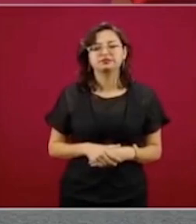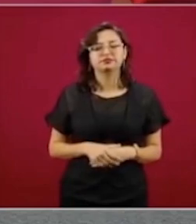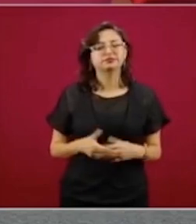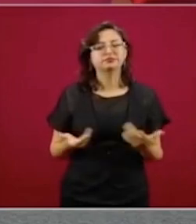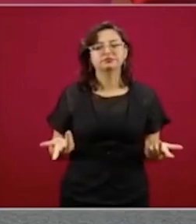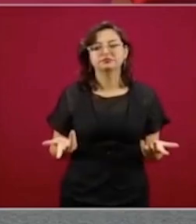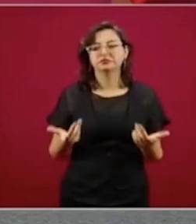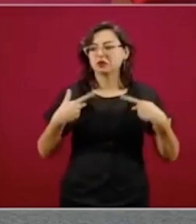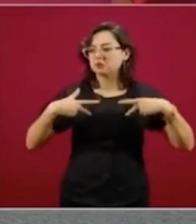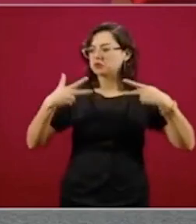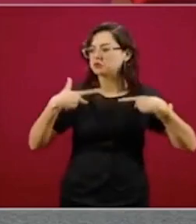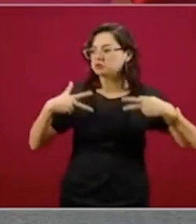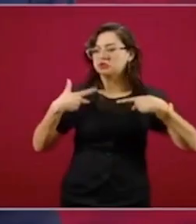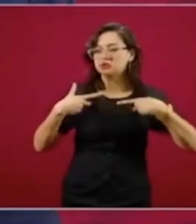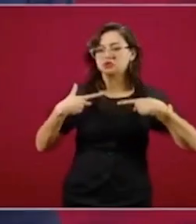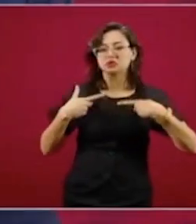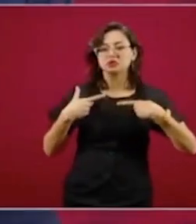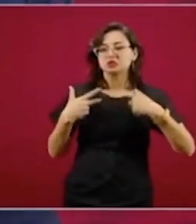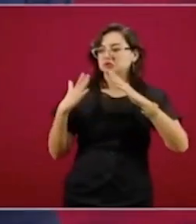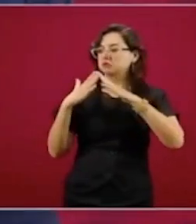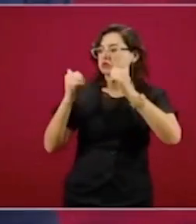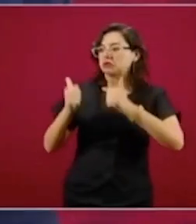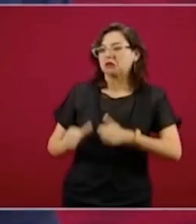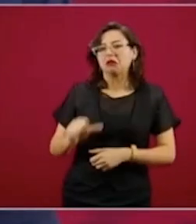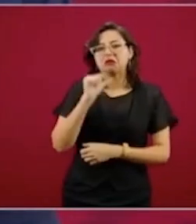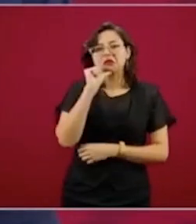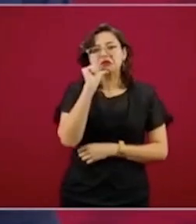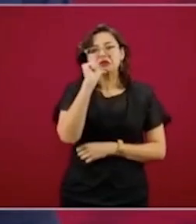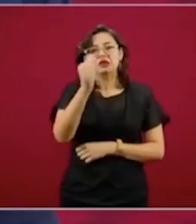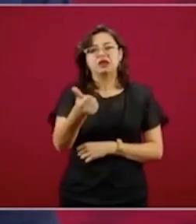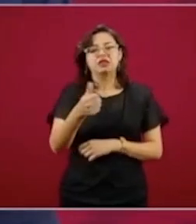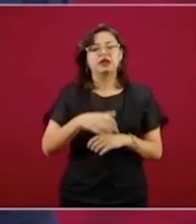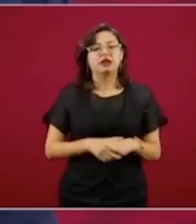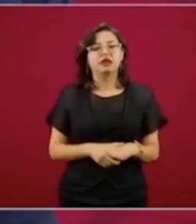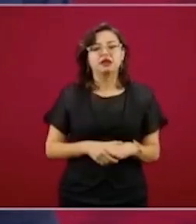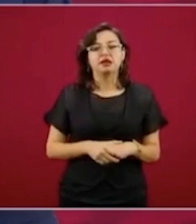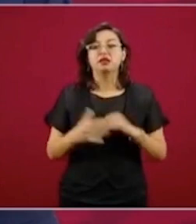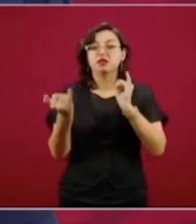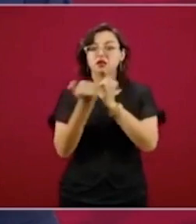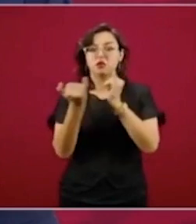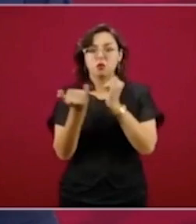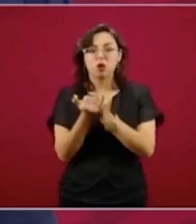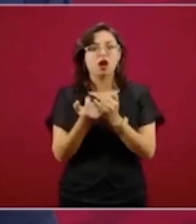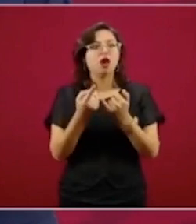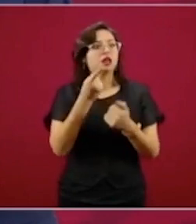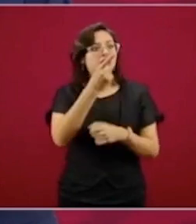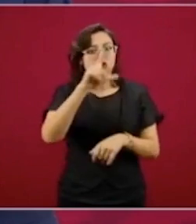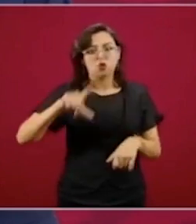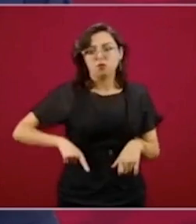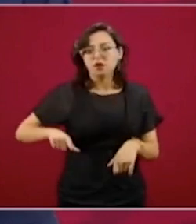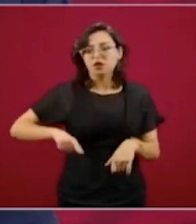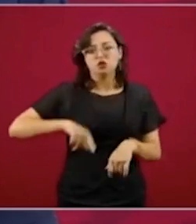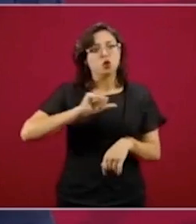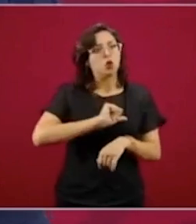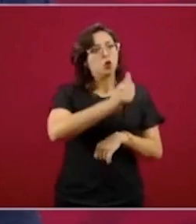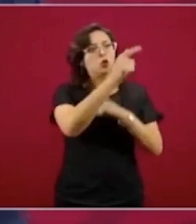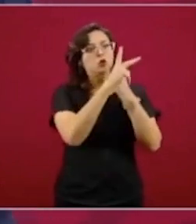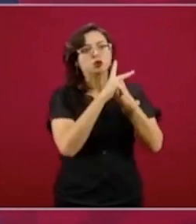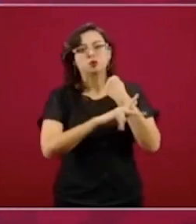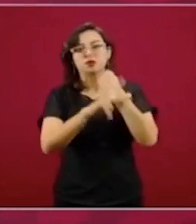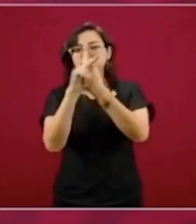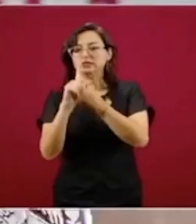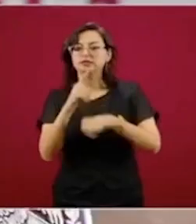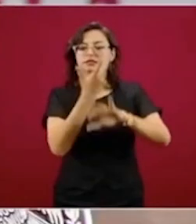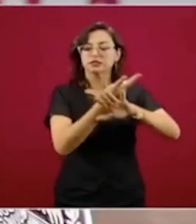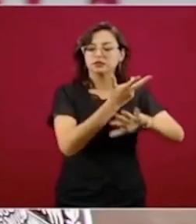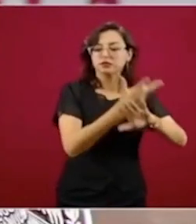agradecer a los gobiernos del extranjero, le voy a agradecer al gobierno